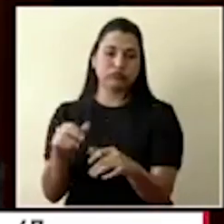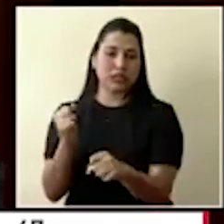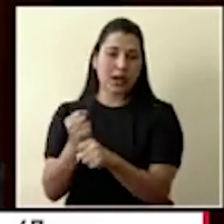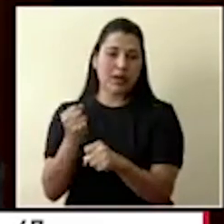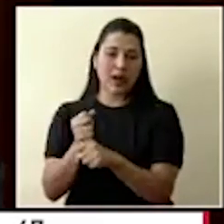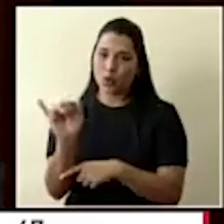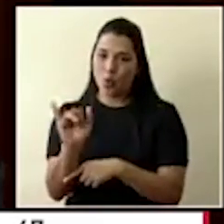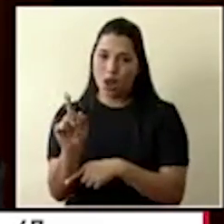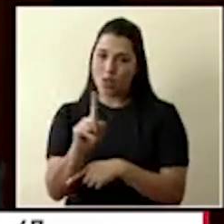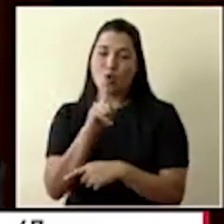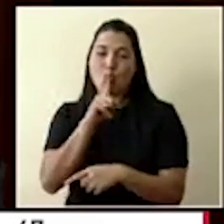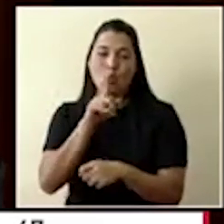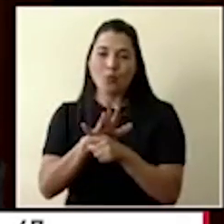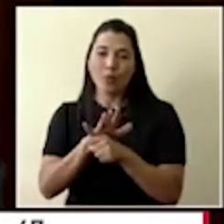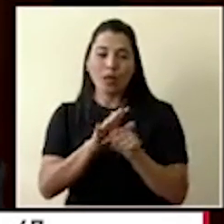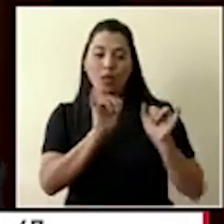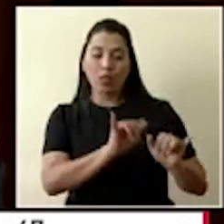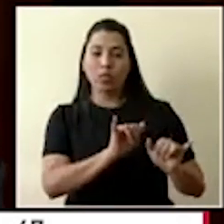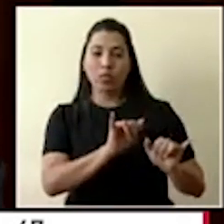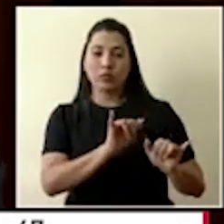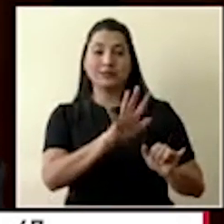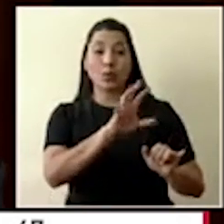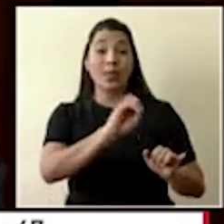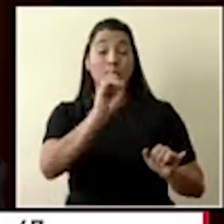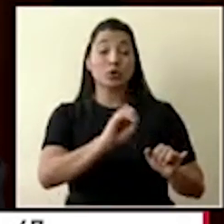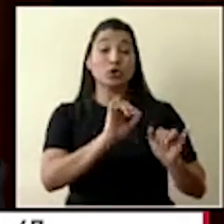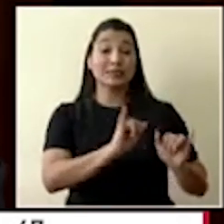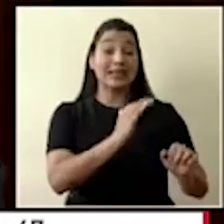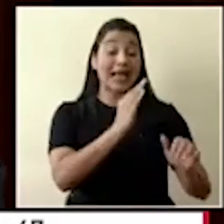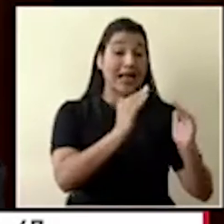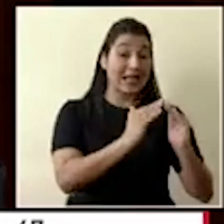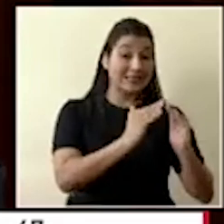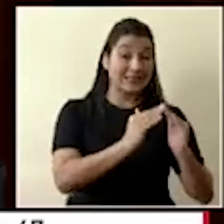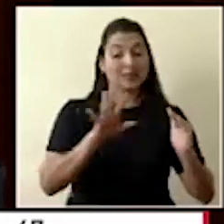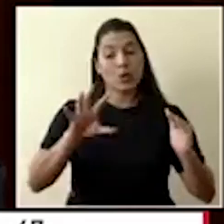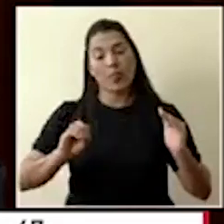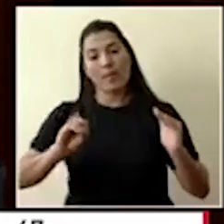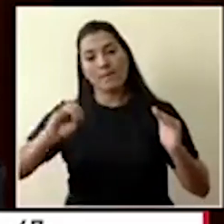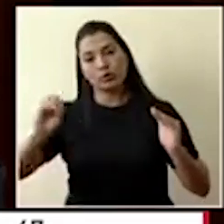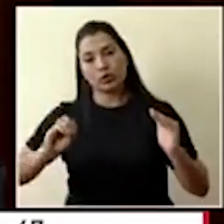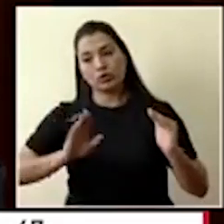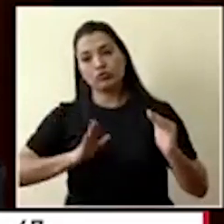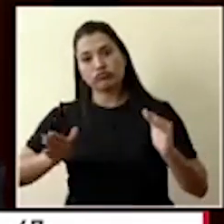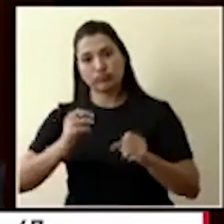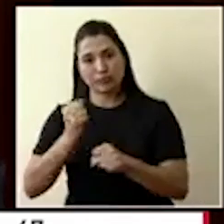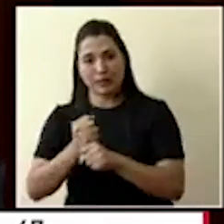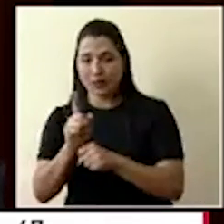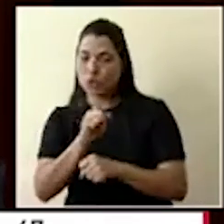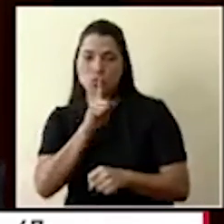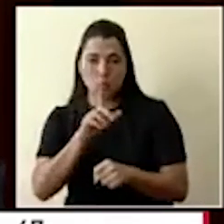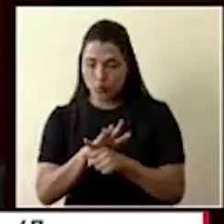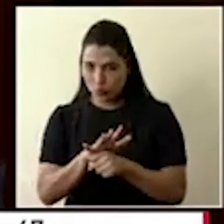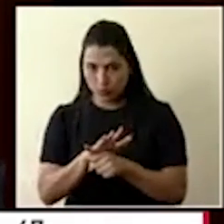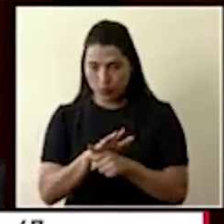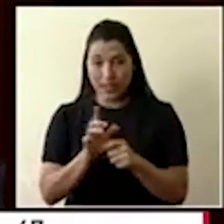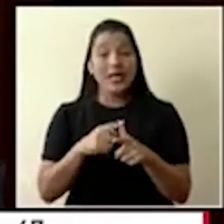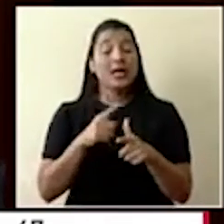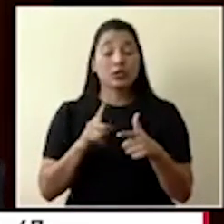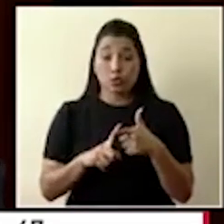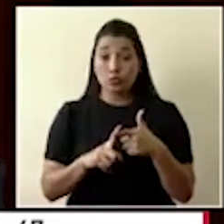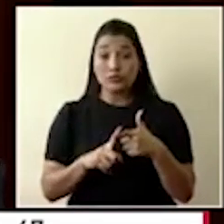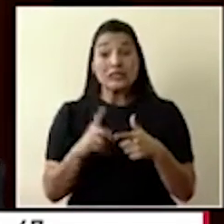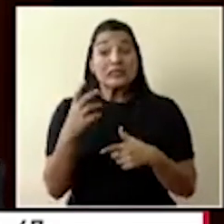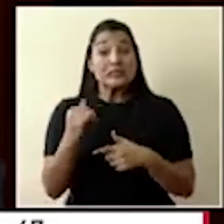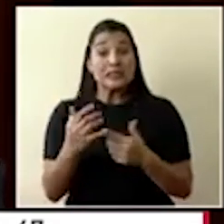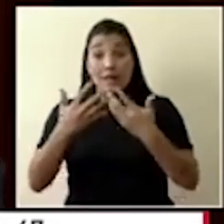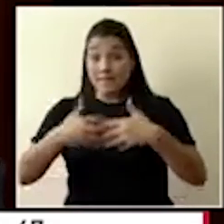funcionamiento por 30 días inmediatamente y las personas que están incumpliendo con esa medida, también se les están